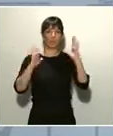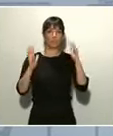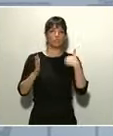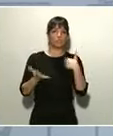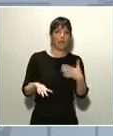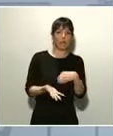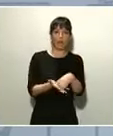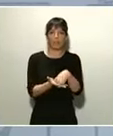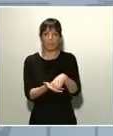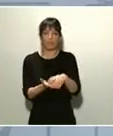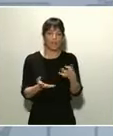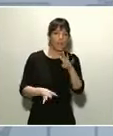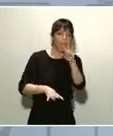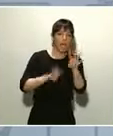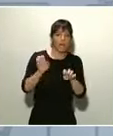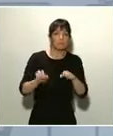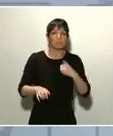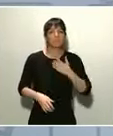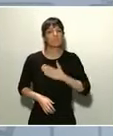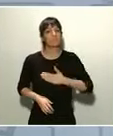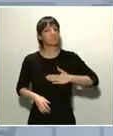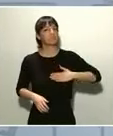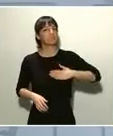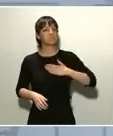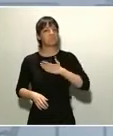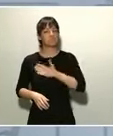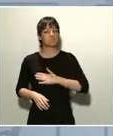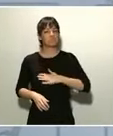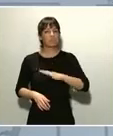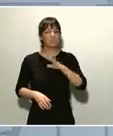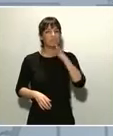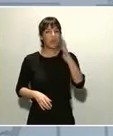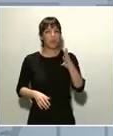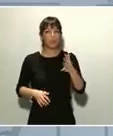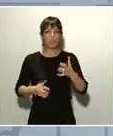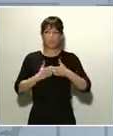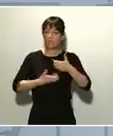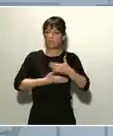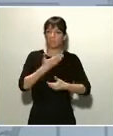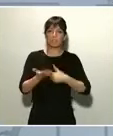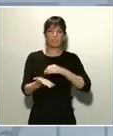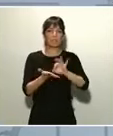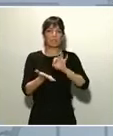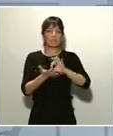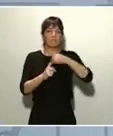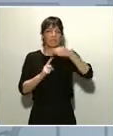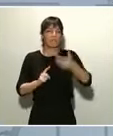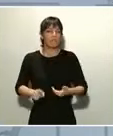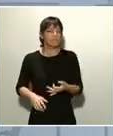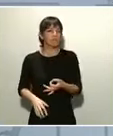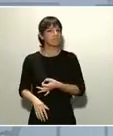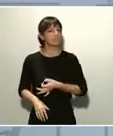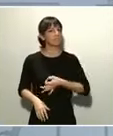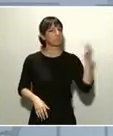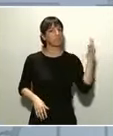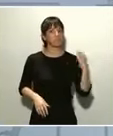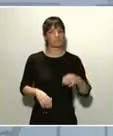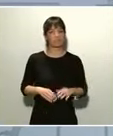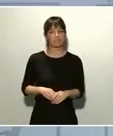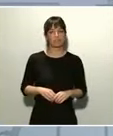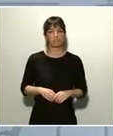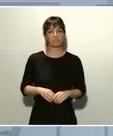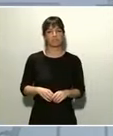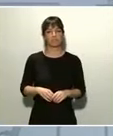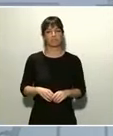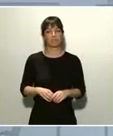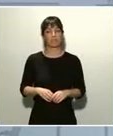la satisfacción por el más que correcto funcionamiento de nuestros servicios esenciales. Pese a que España ha sido en estos días